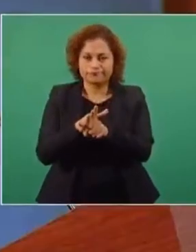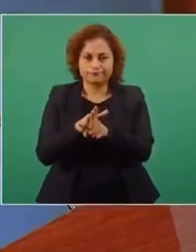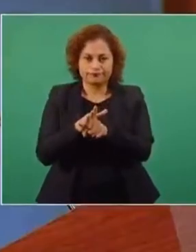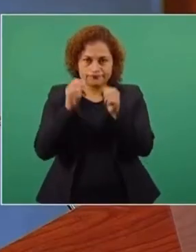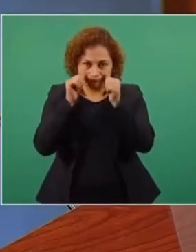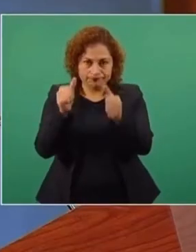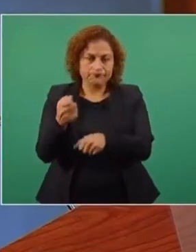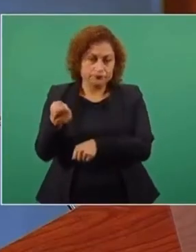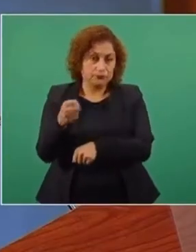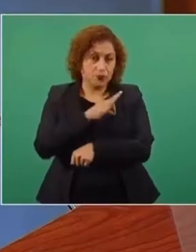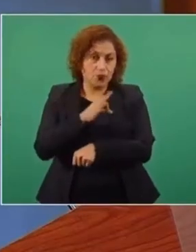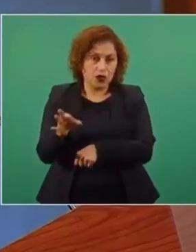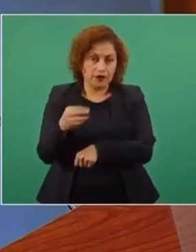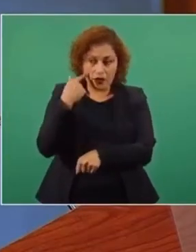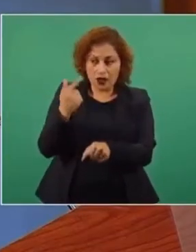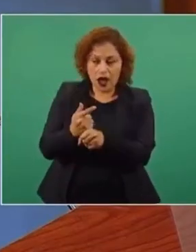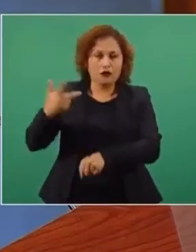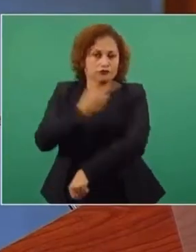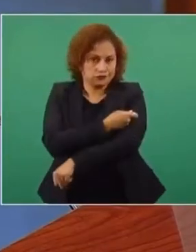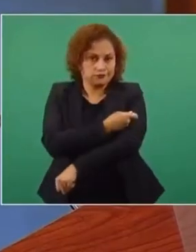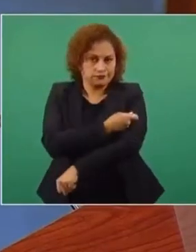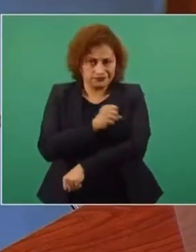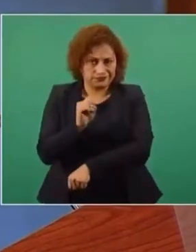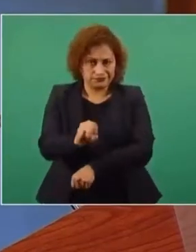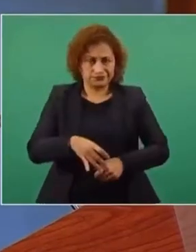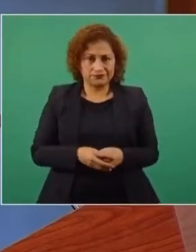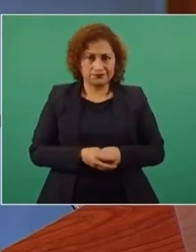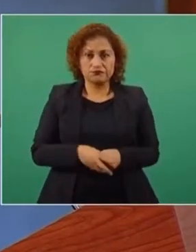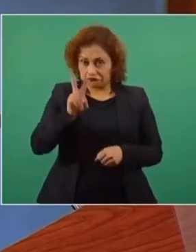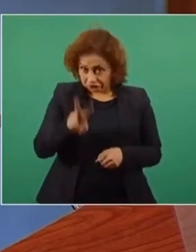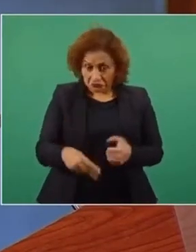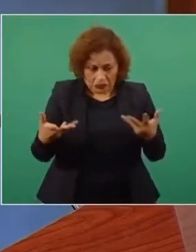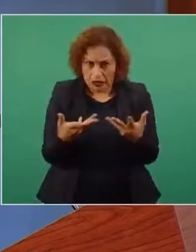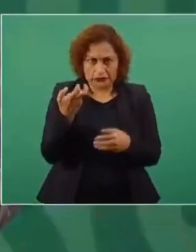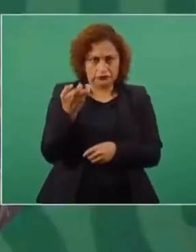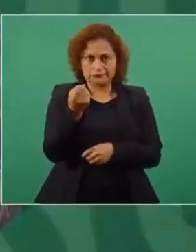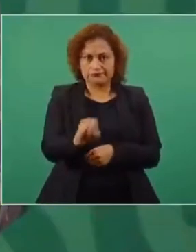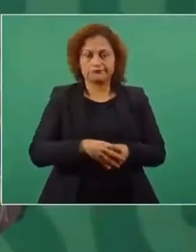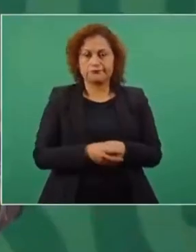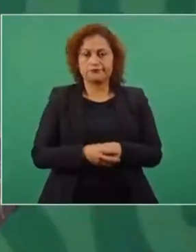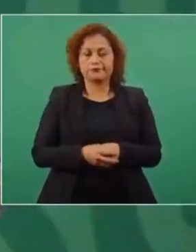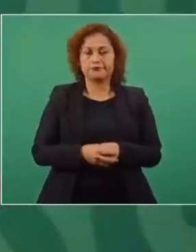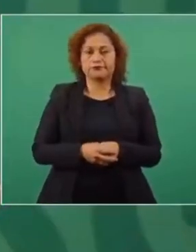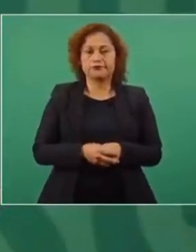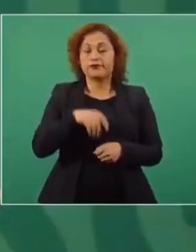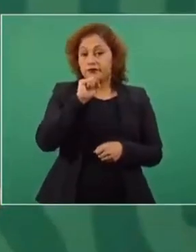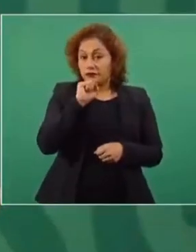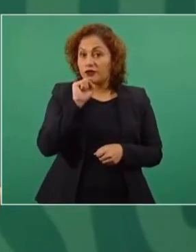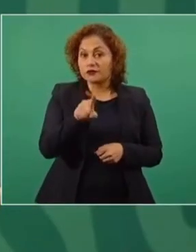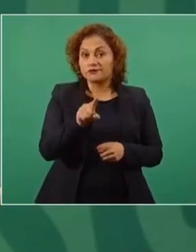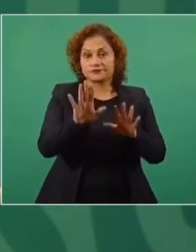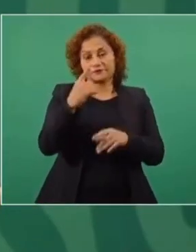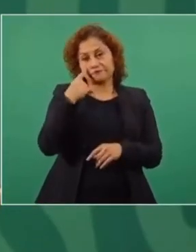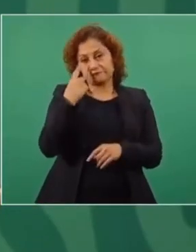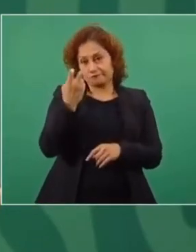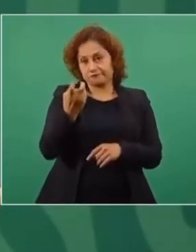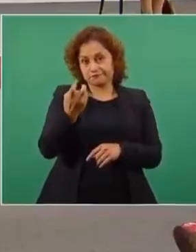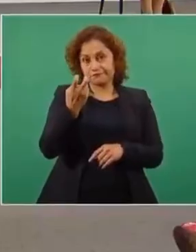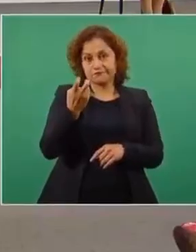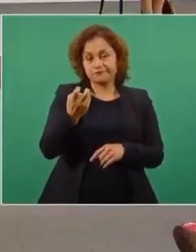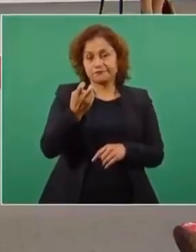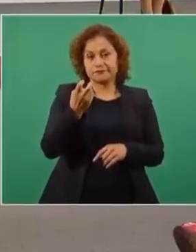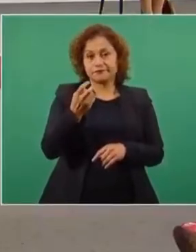infectados, se les vacuna, se les está vacunando a todos. Y también, porque esto lo